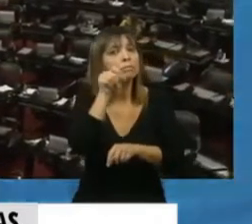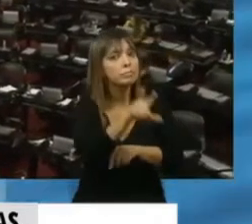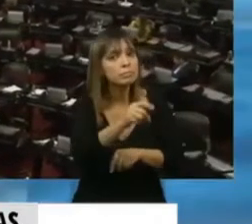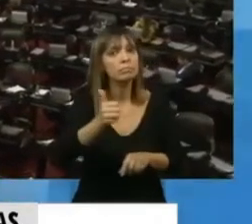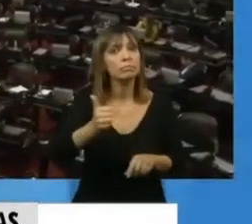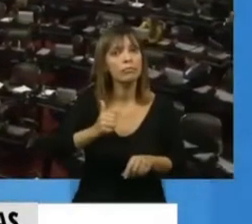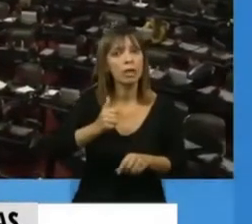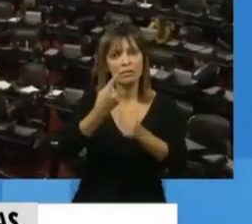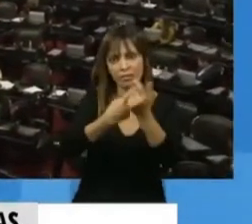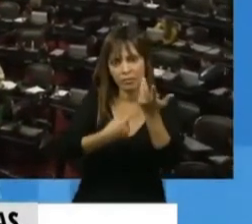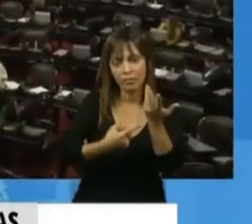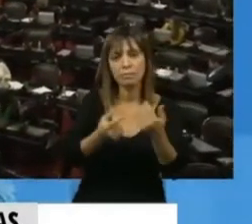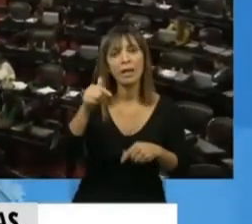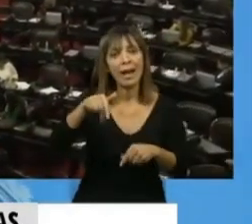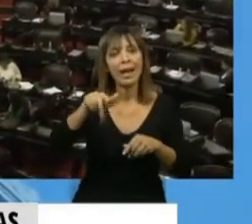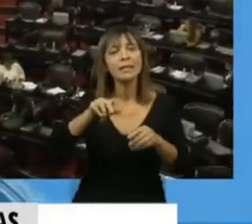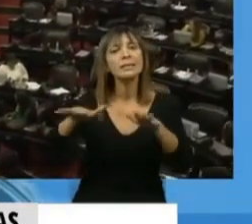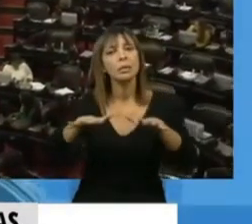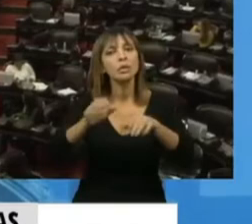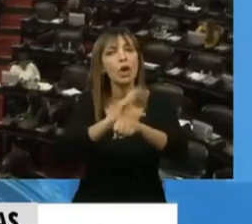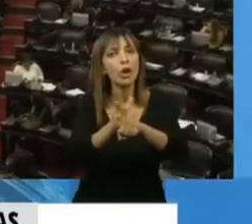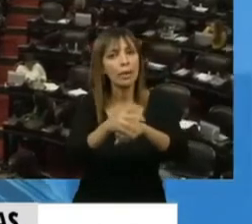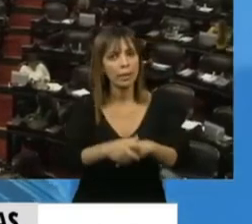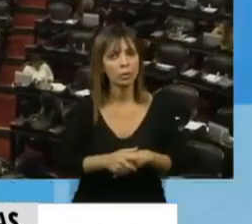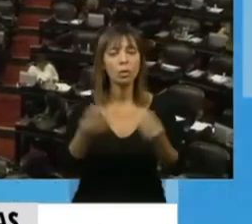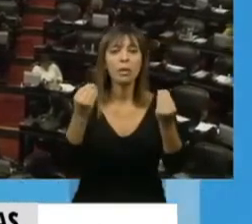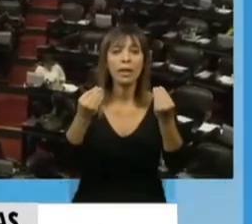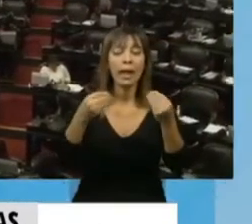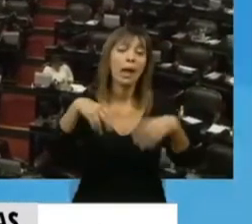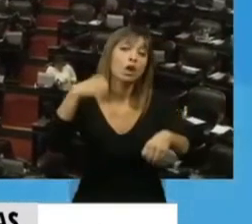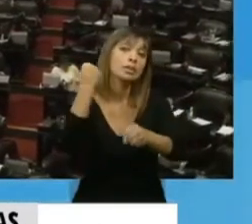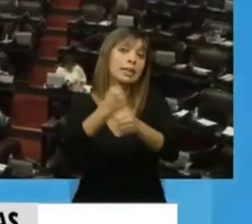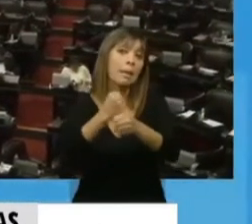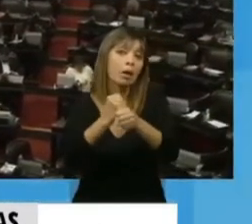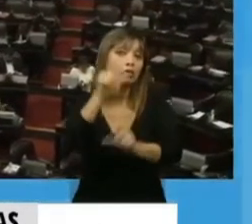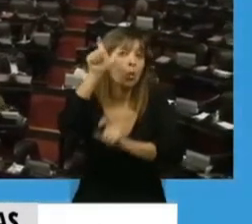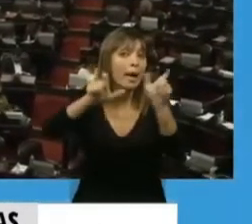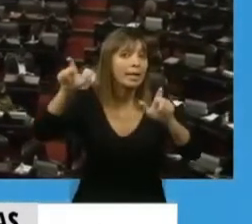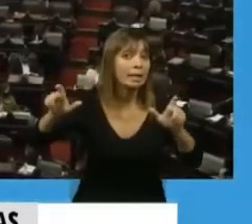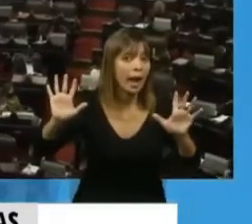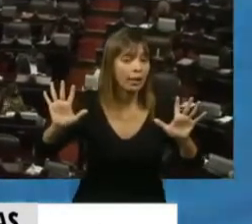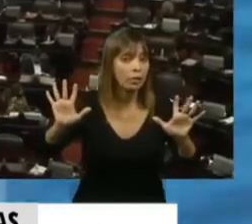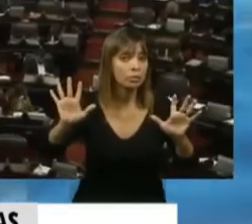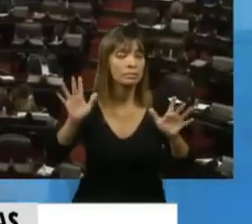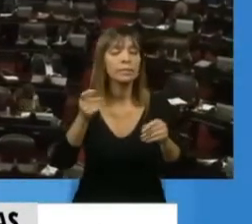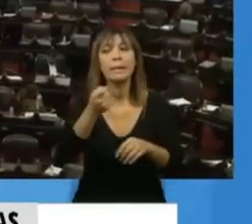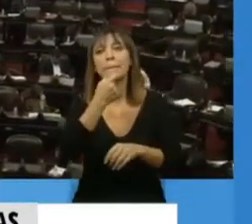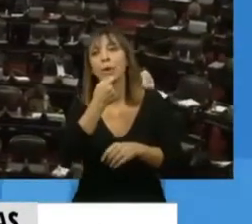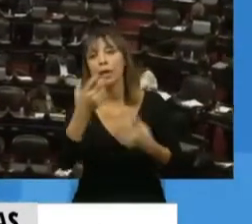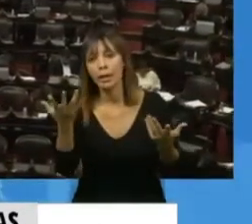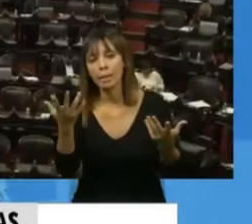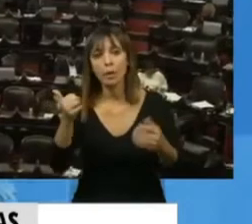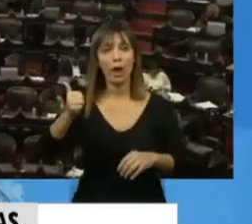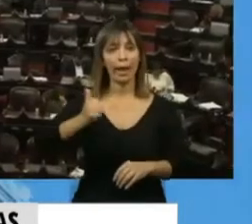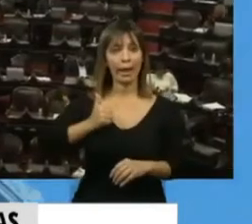en el marco de esta pandemia. Porque las actividades supuestamente humanitarias que se le están dando, por ejemplo, al